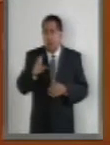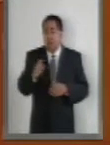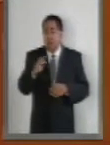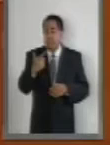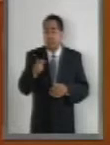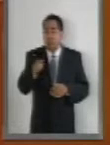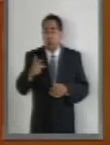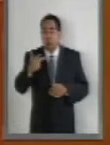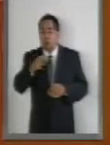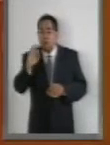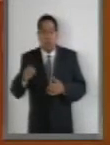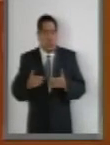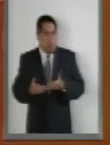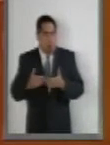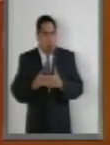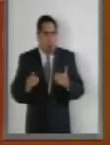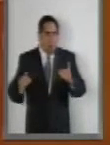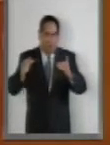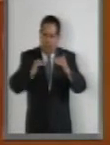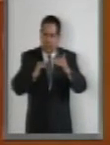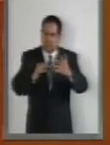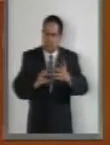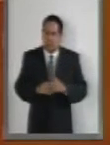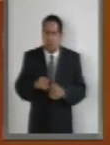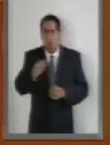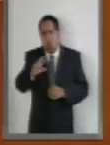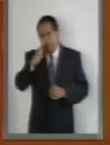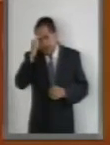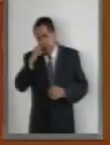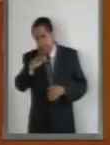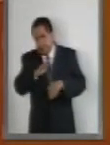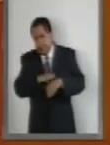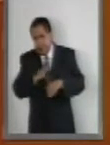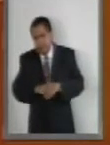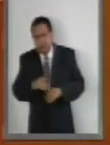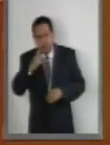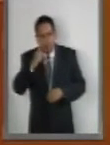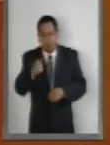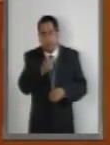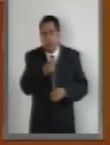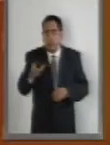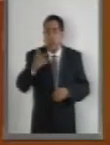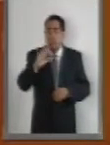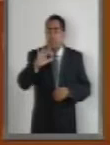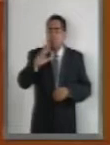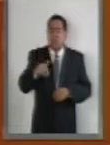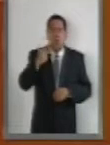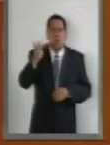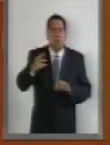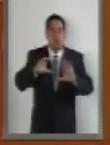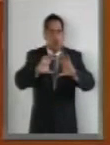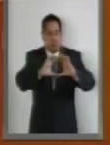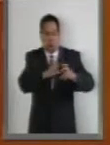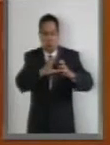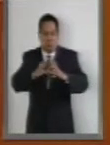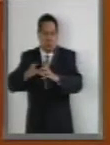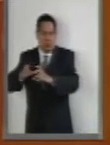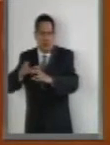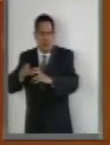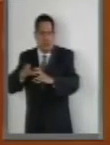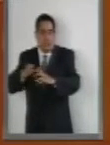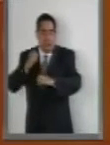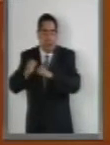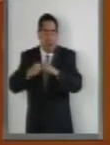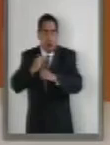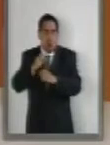% respectivamente. O bien, recordemos que entre los 58 nuevos parlamentos formados en el